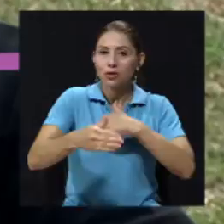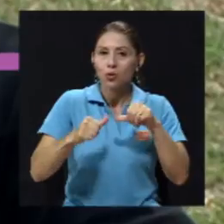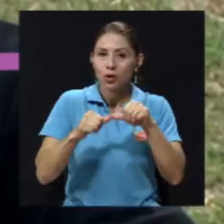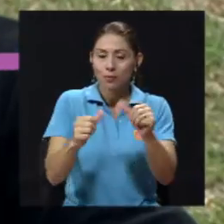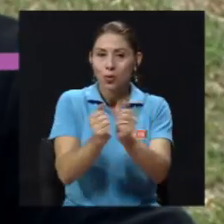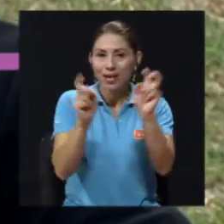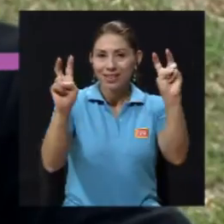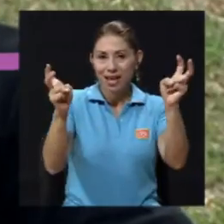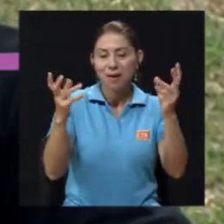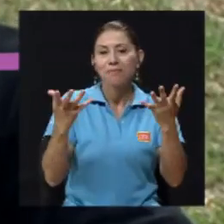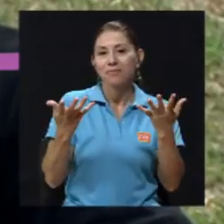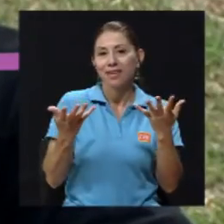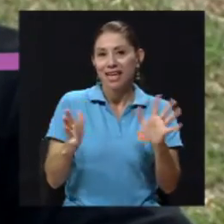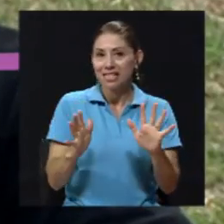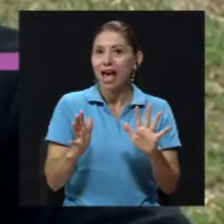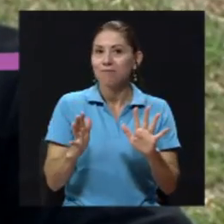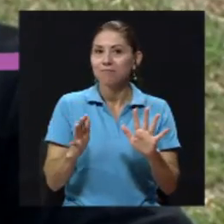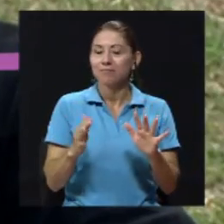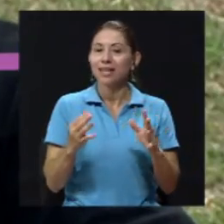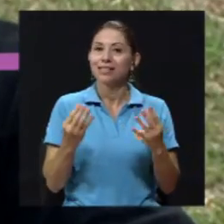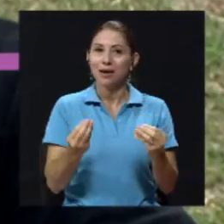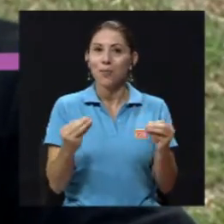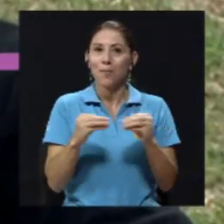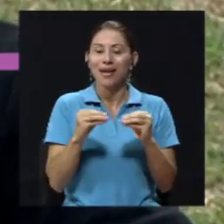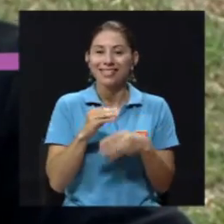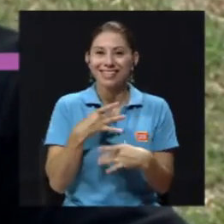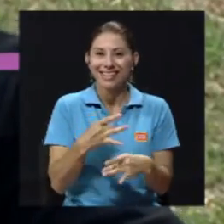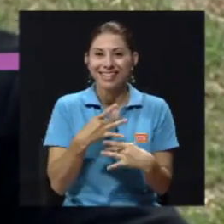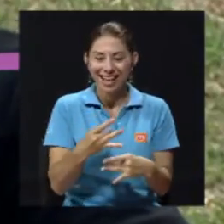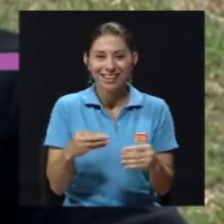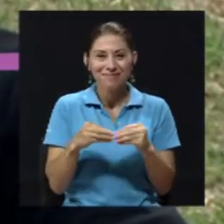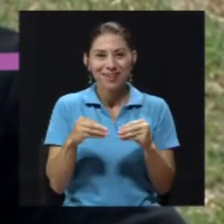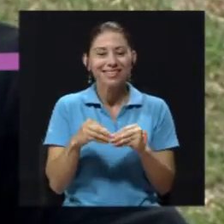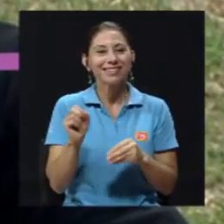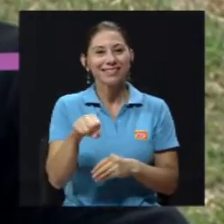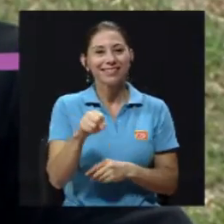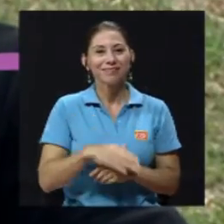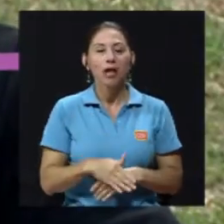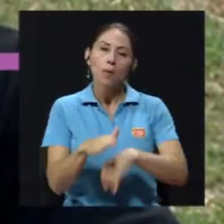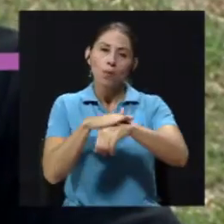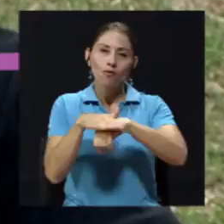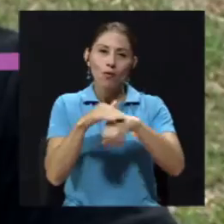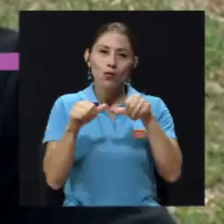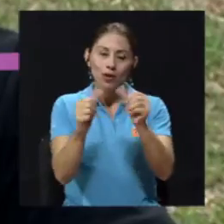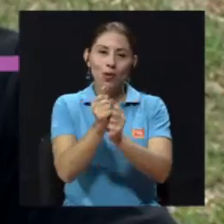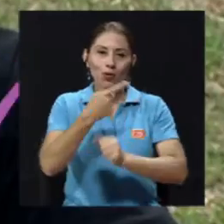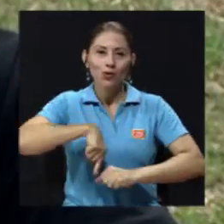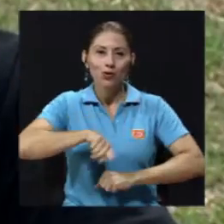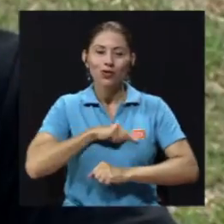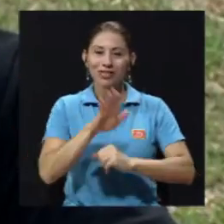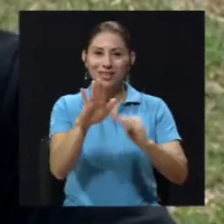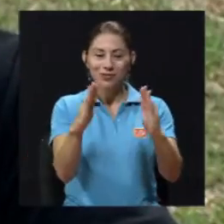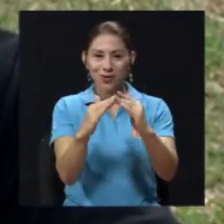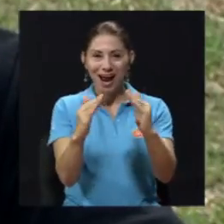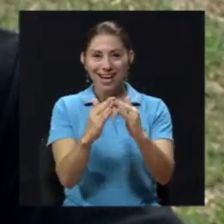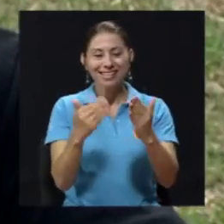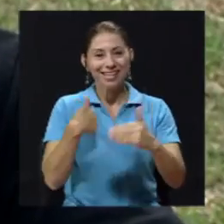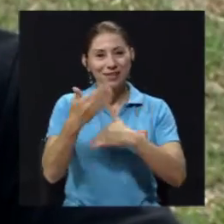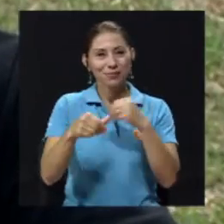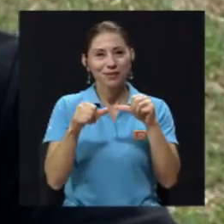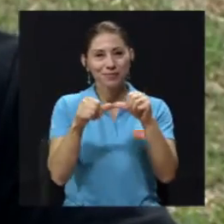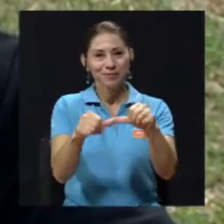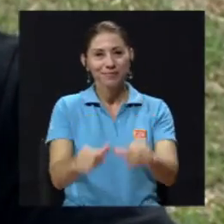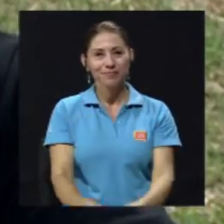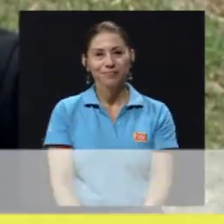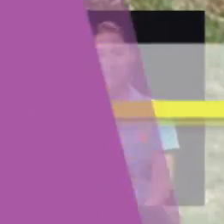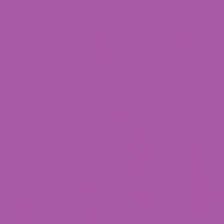este tema que ya se pone como más en desarrollo. Más que sí. Por favor, quédense con nosotros allá en sus hogares y ya